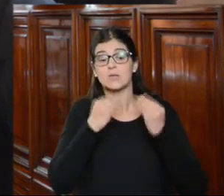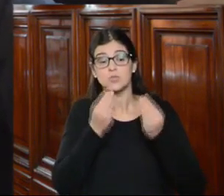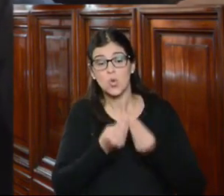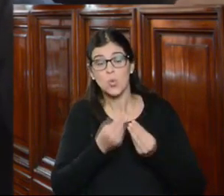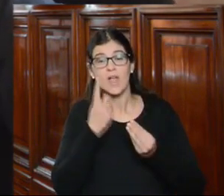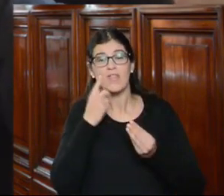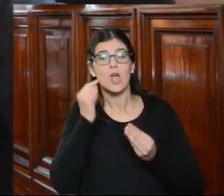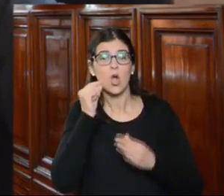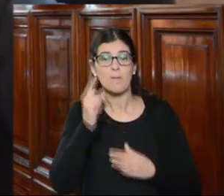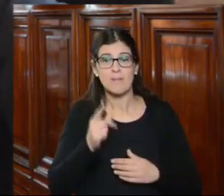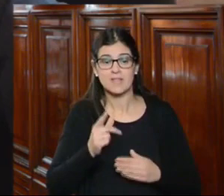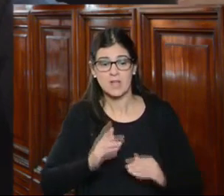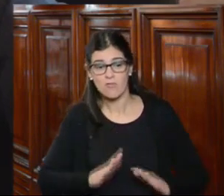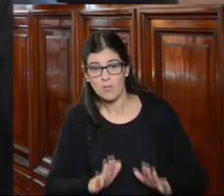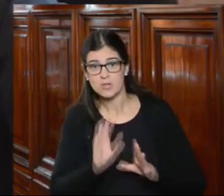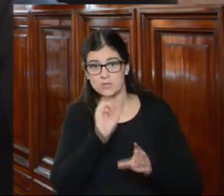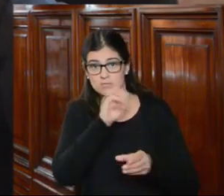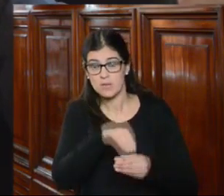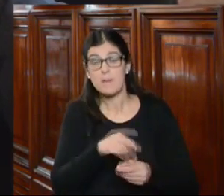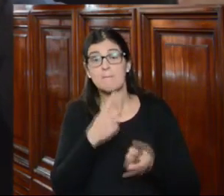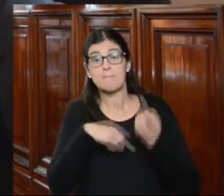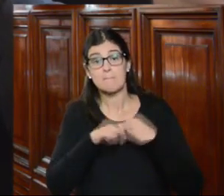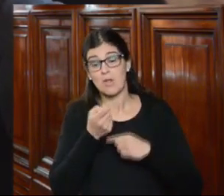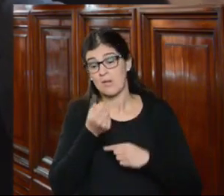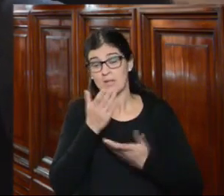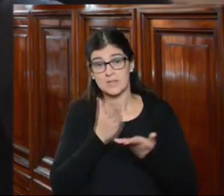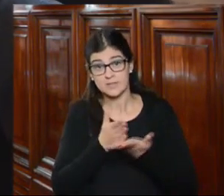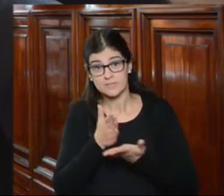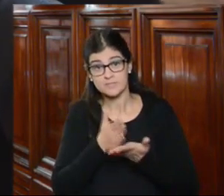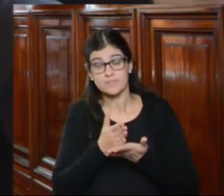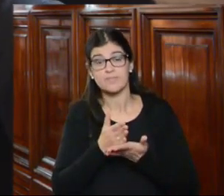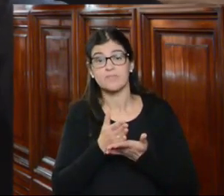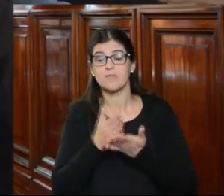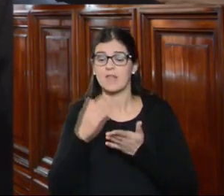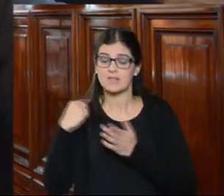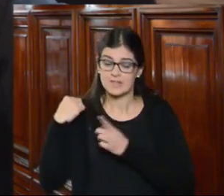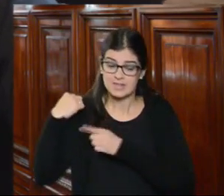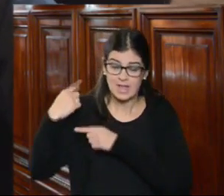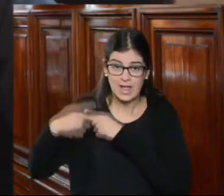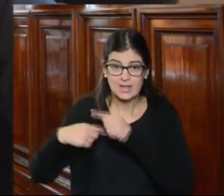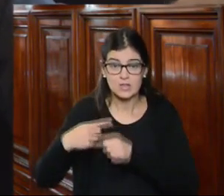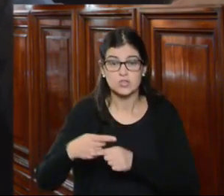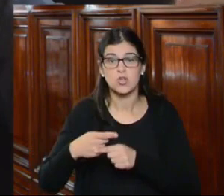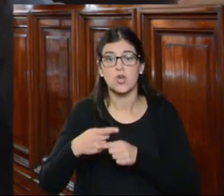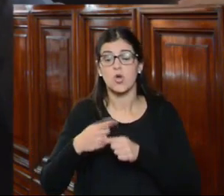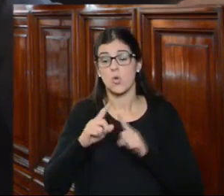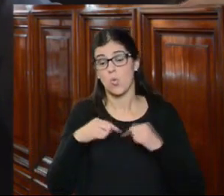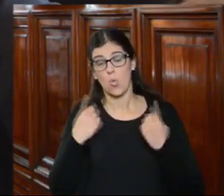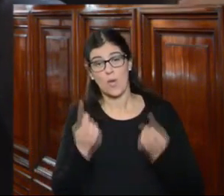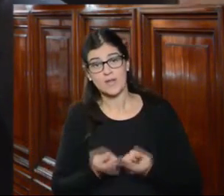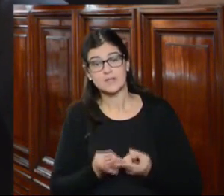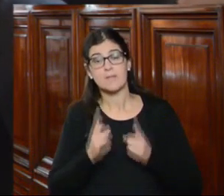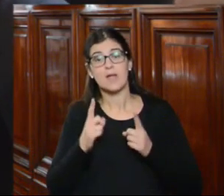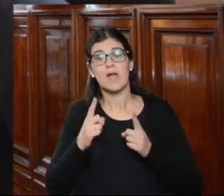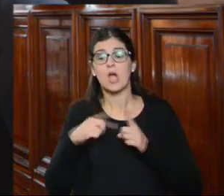competencias pero normalmente o sea de tradición nuestra de tradición